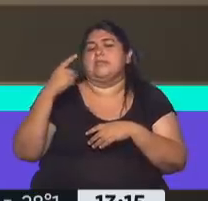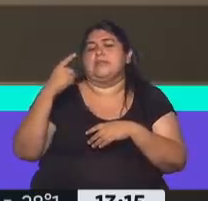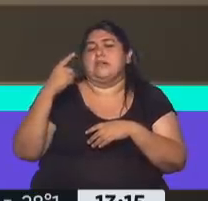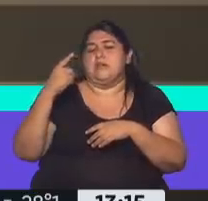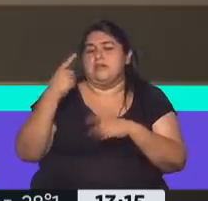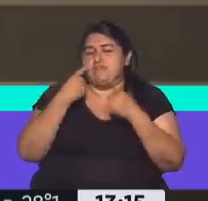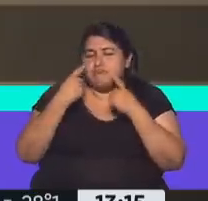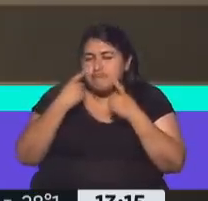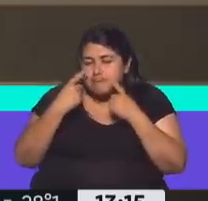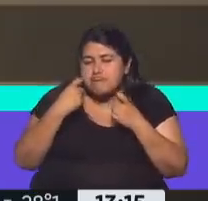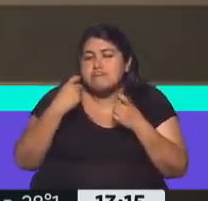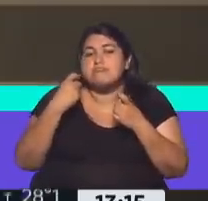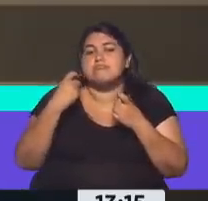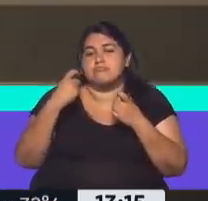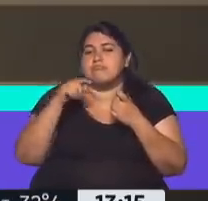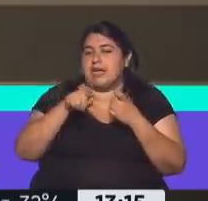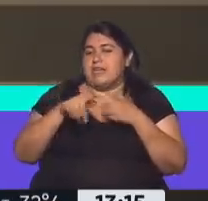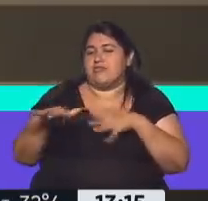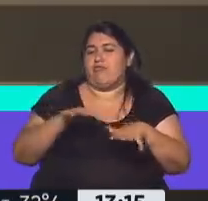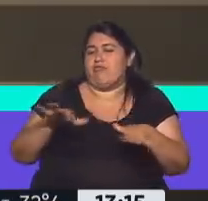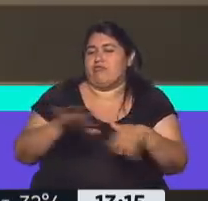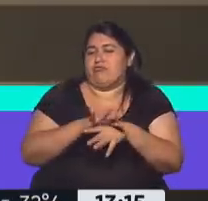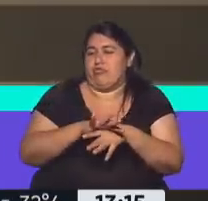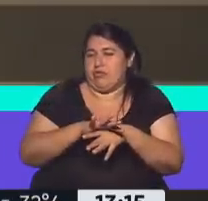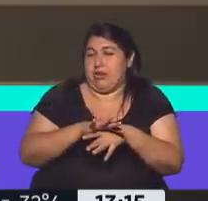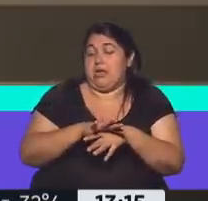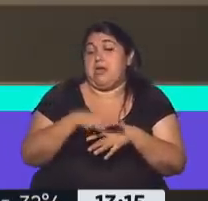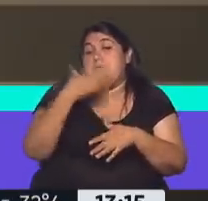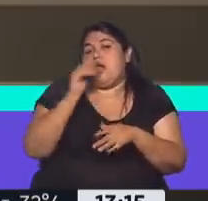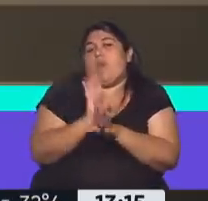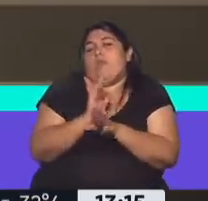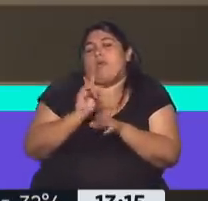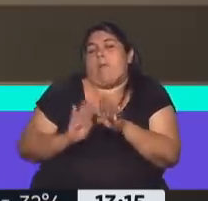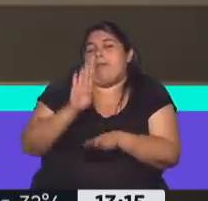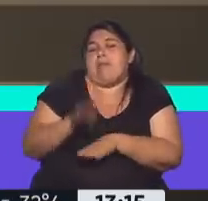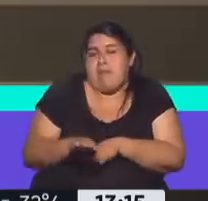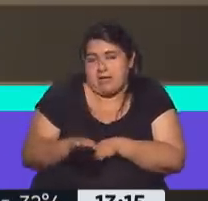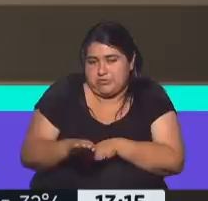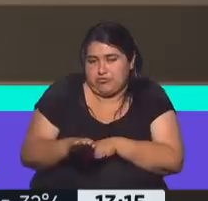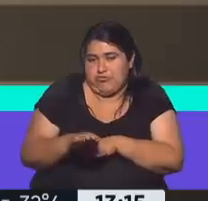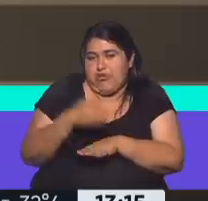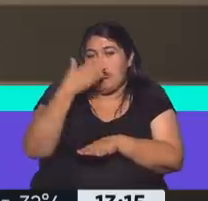juez, que eso va a funcionar. Fue el primer paso, hace unas cuantas semanas.